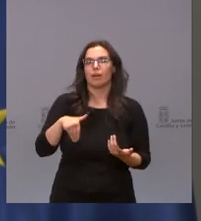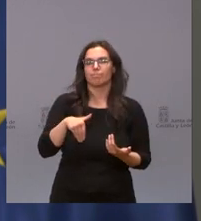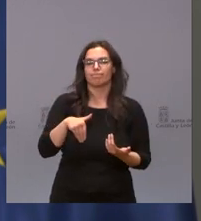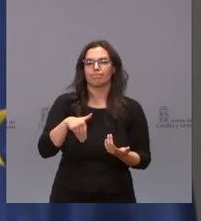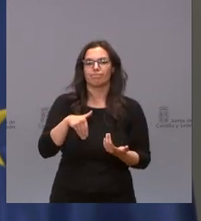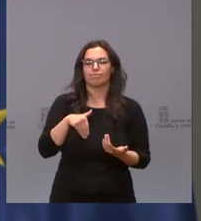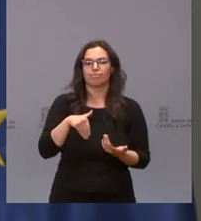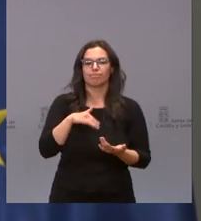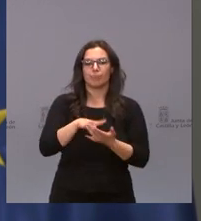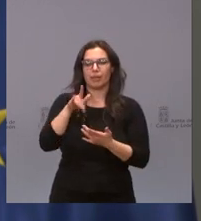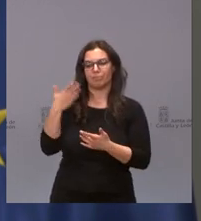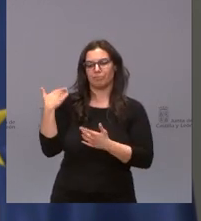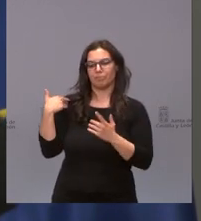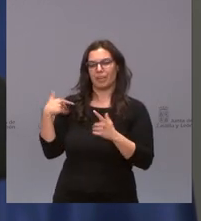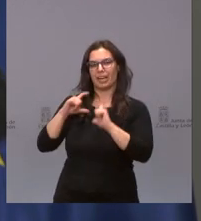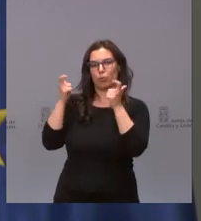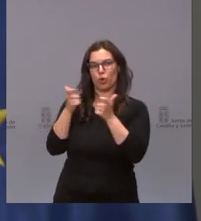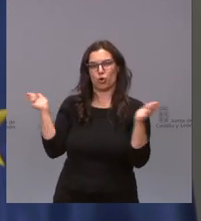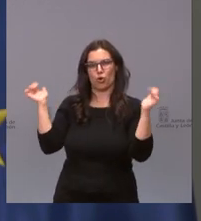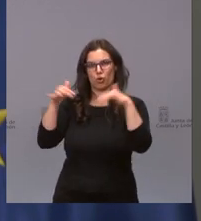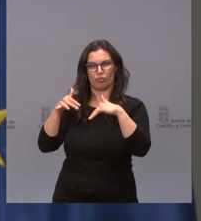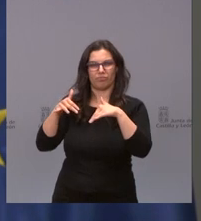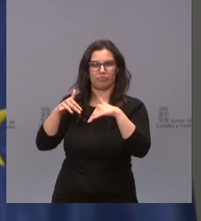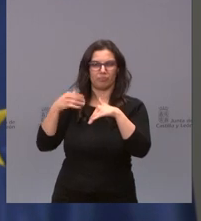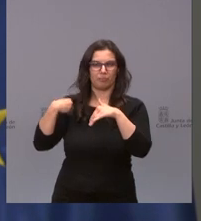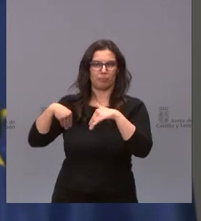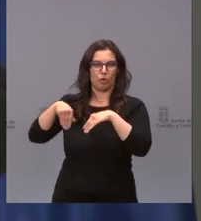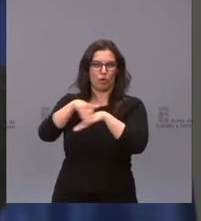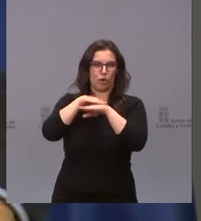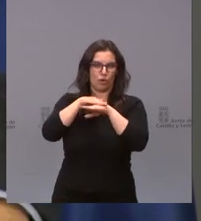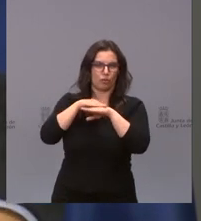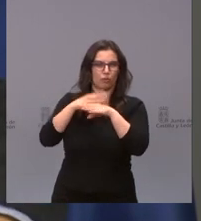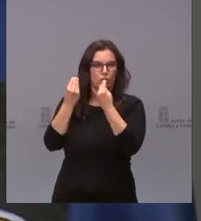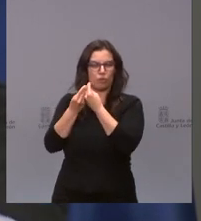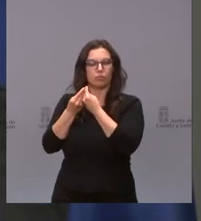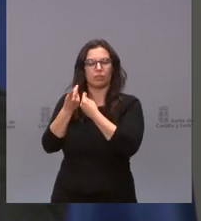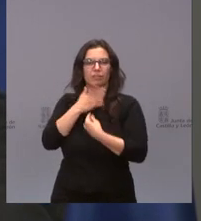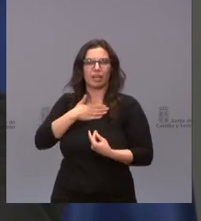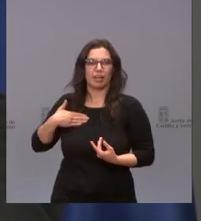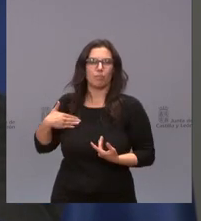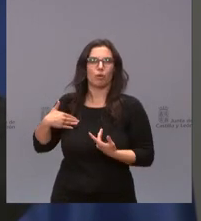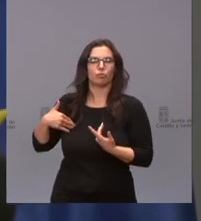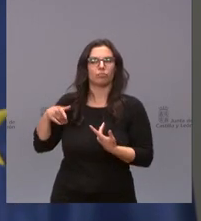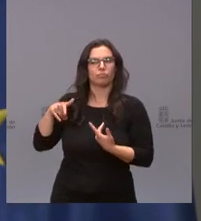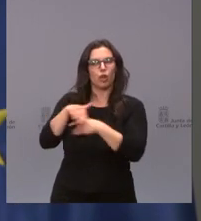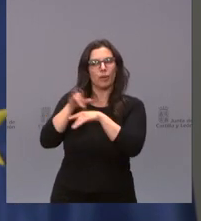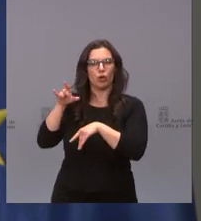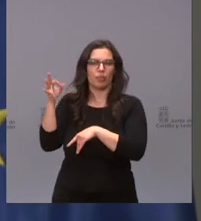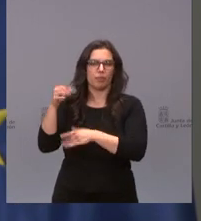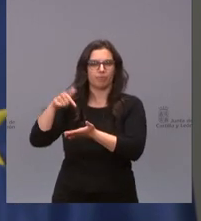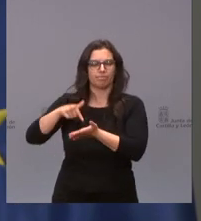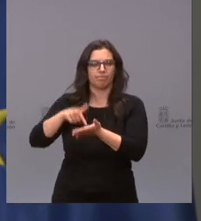Consejo Interterritorial, y queremos recabar del Gobierno su responsabilidad.